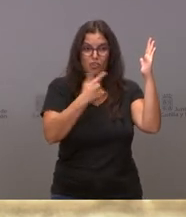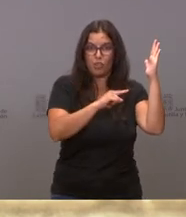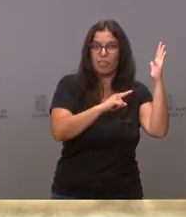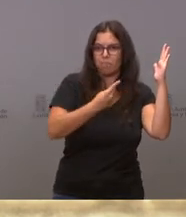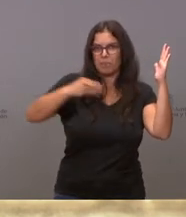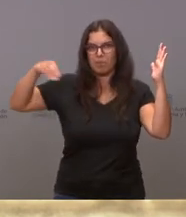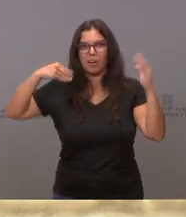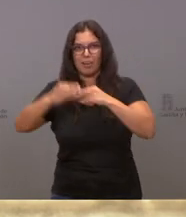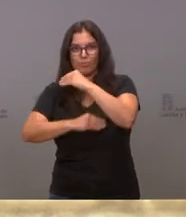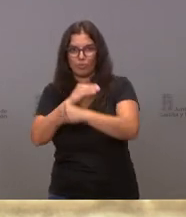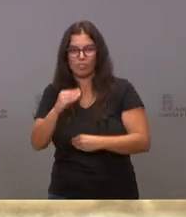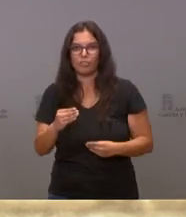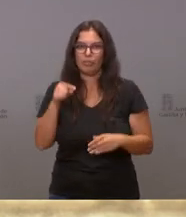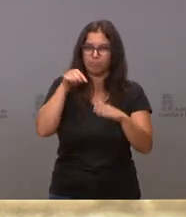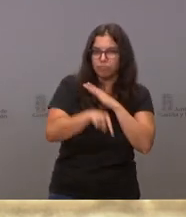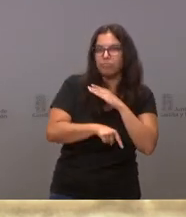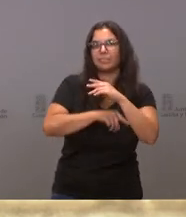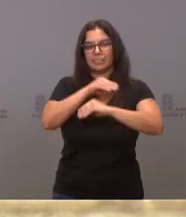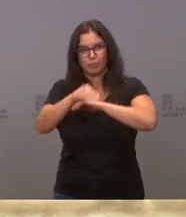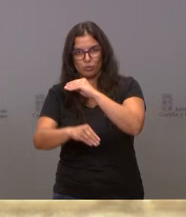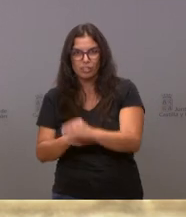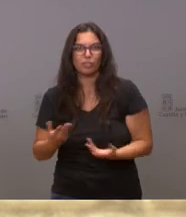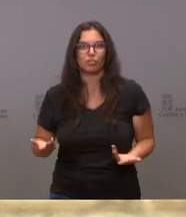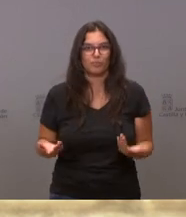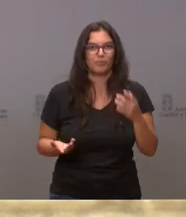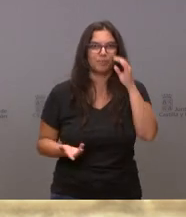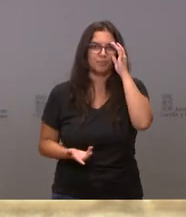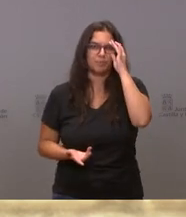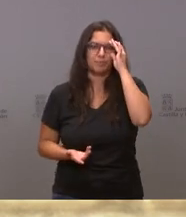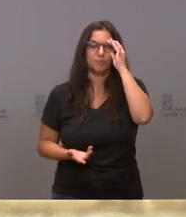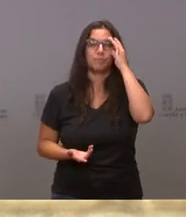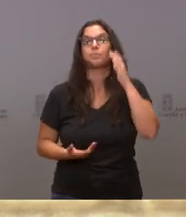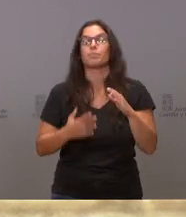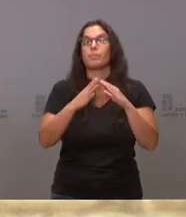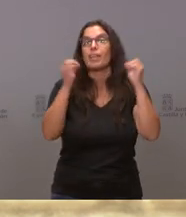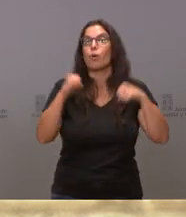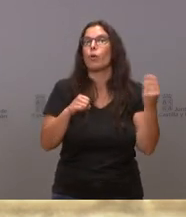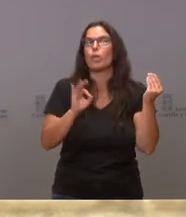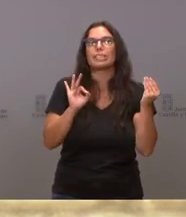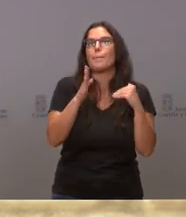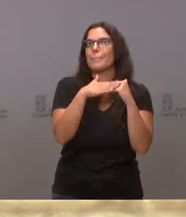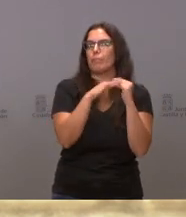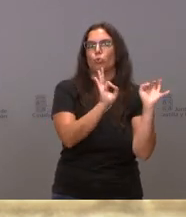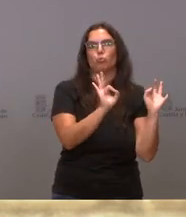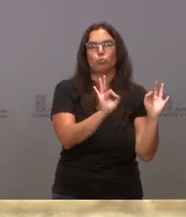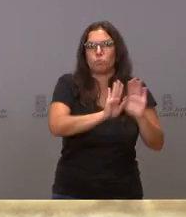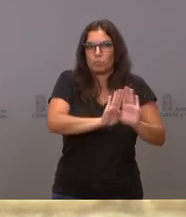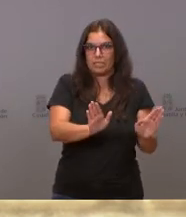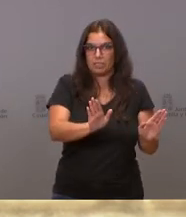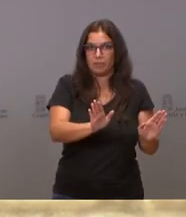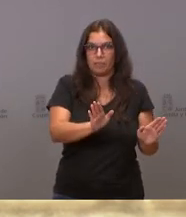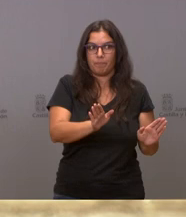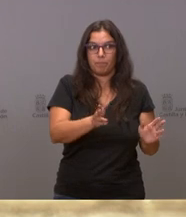muchísimo más allá de lo que establecía el propio acuerdo. Ese acuerdo era un acuerdo de mínimos y, desde luego,